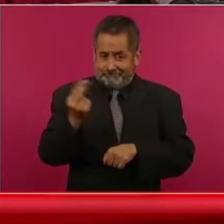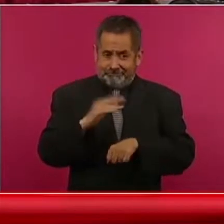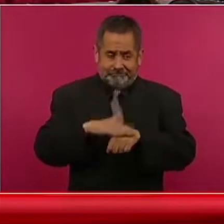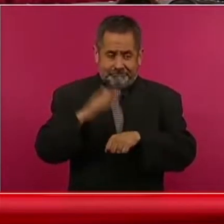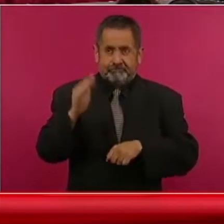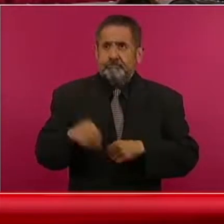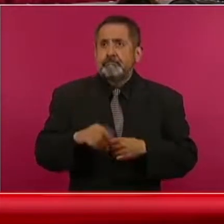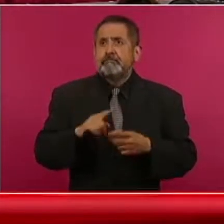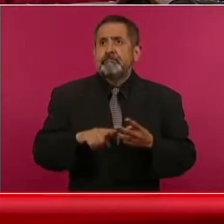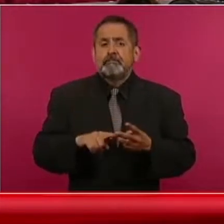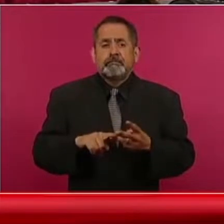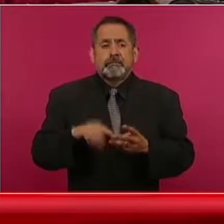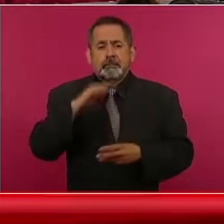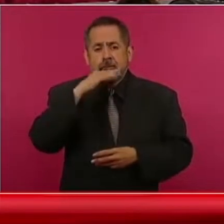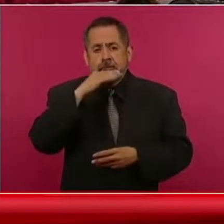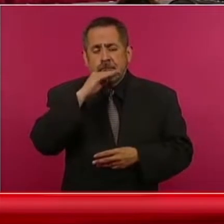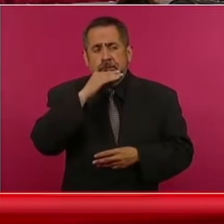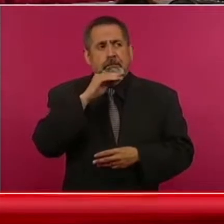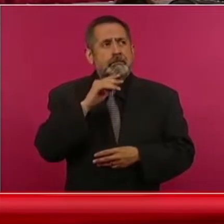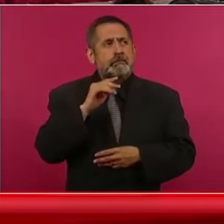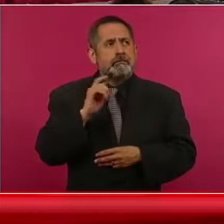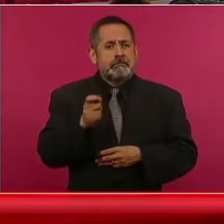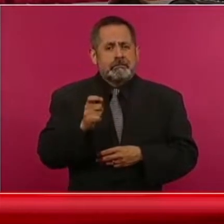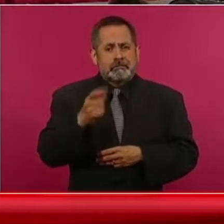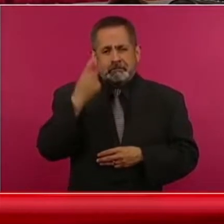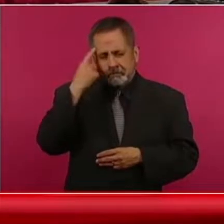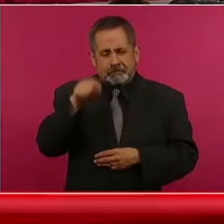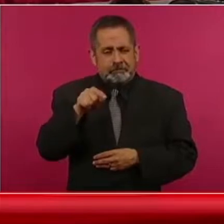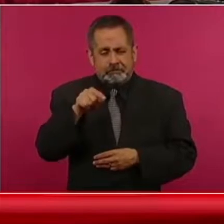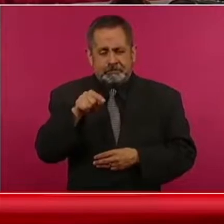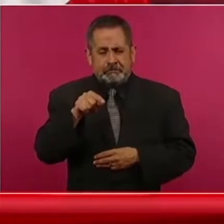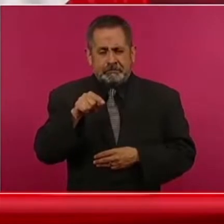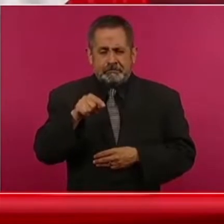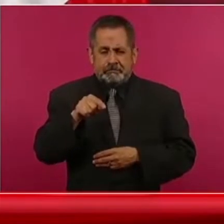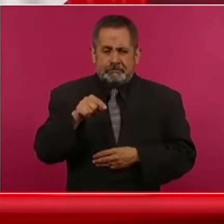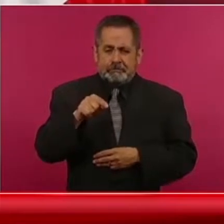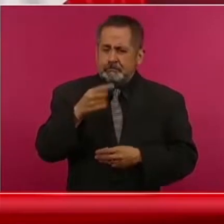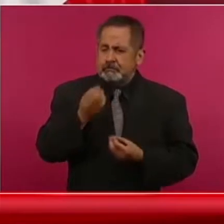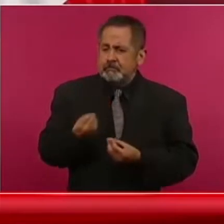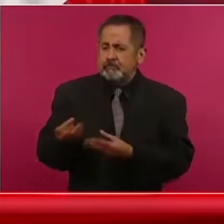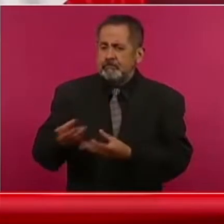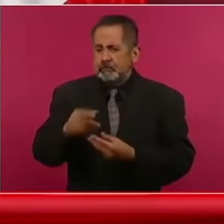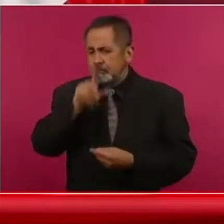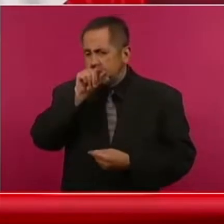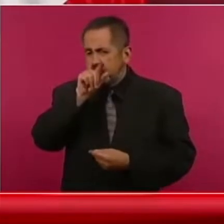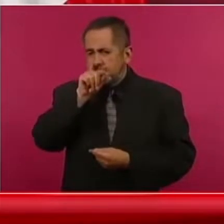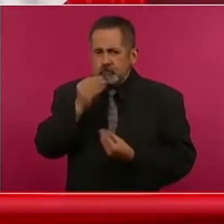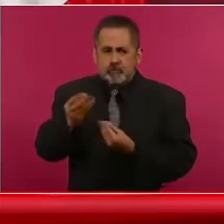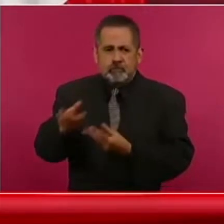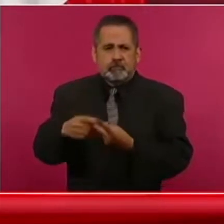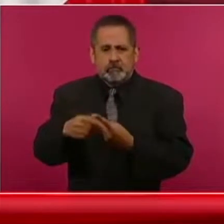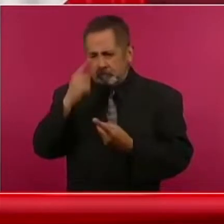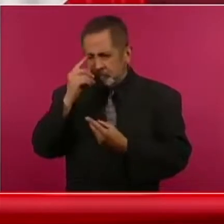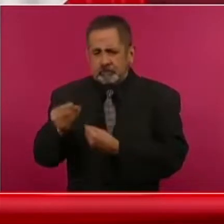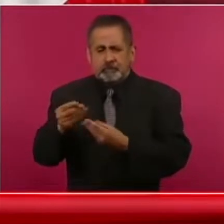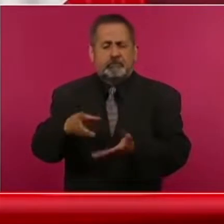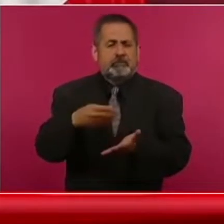maíz para aves, para cerdo